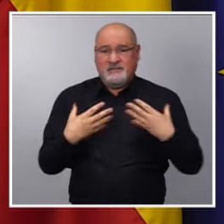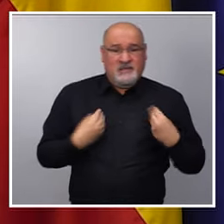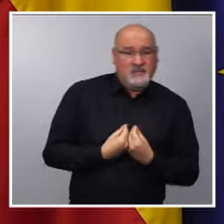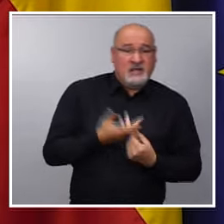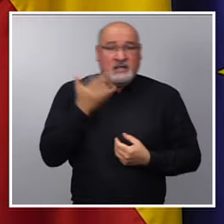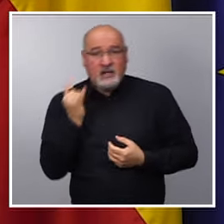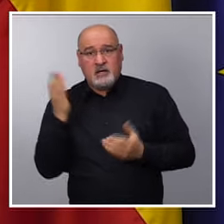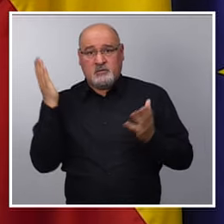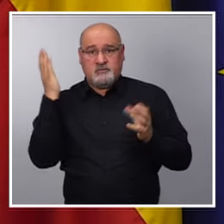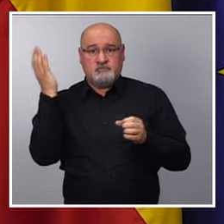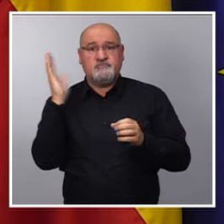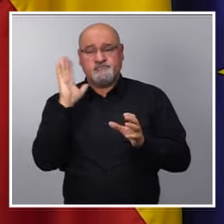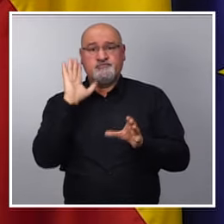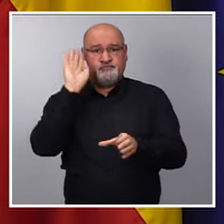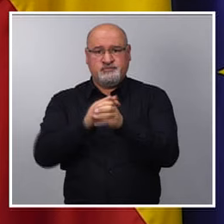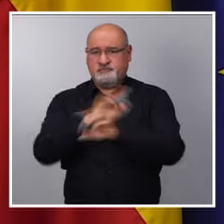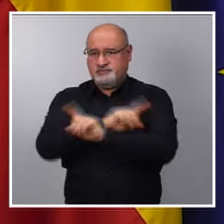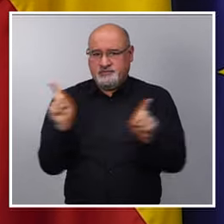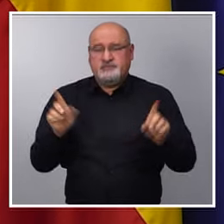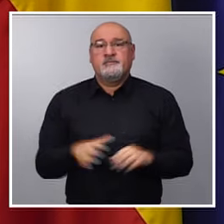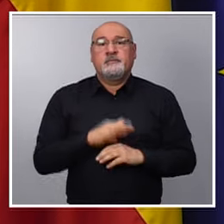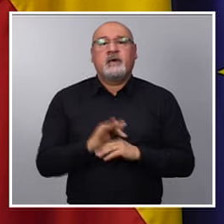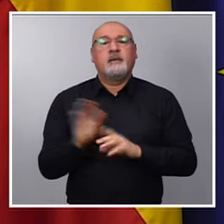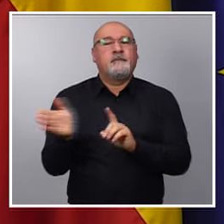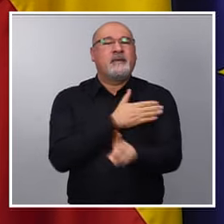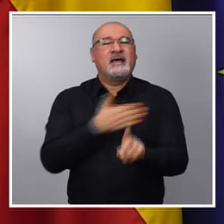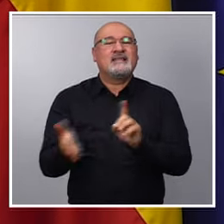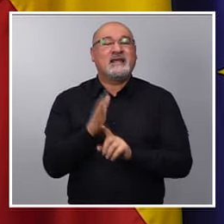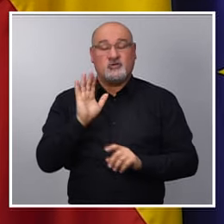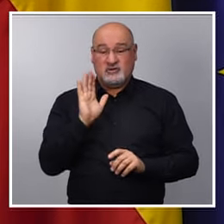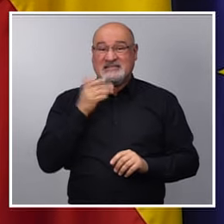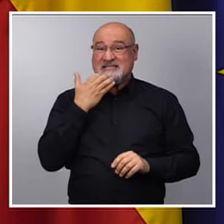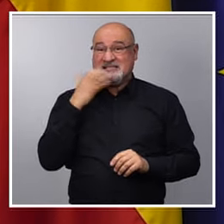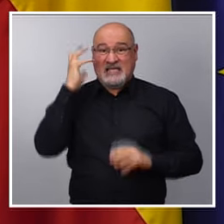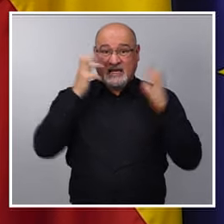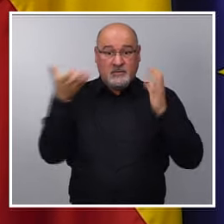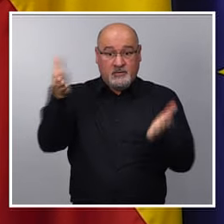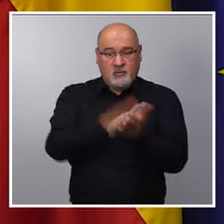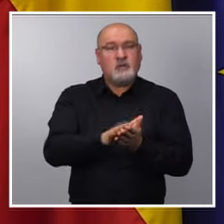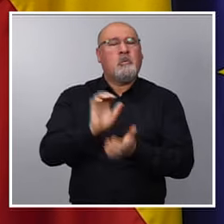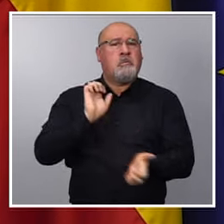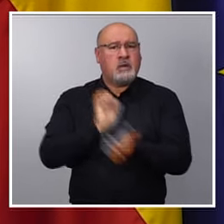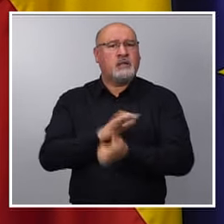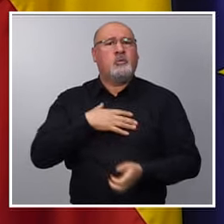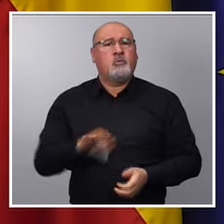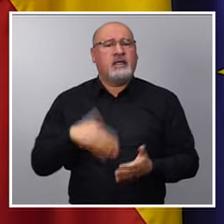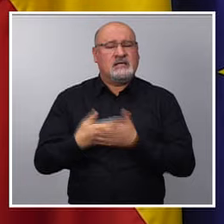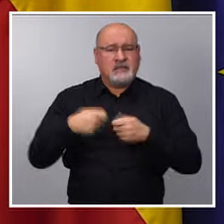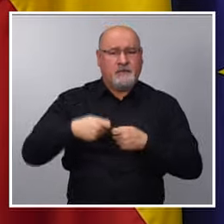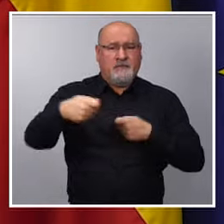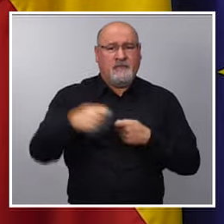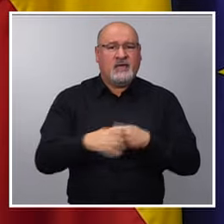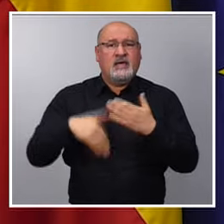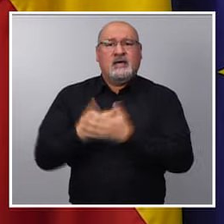Y además, en el caso de que el resultado de este maltrato sea la muerte del animal las penas de cárcel van a poder ampliarse hasta los